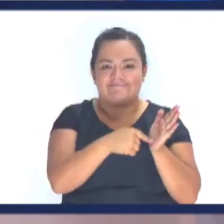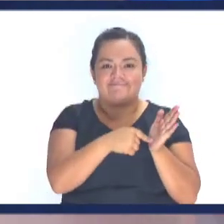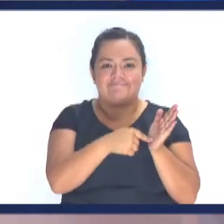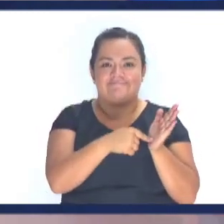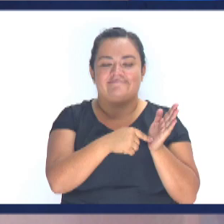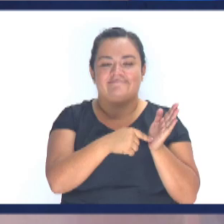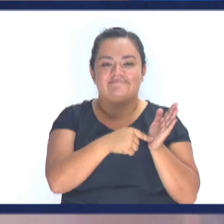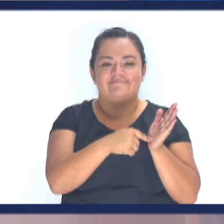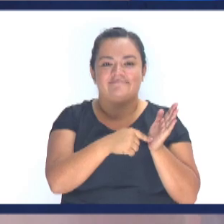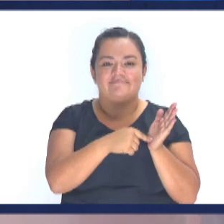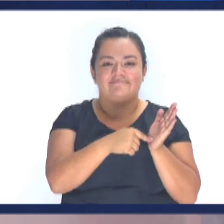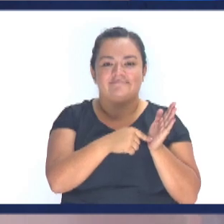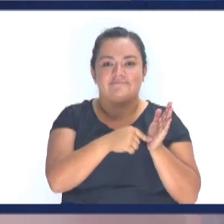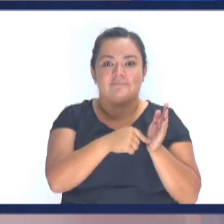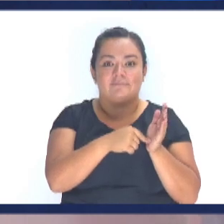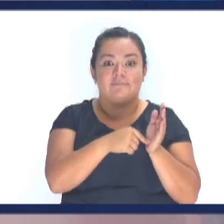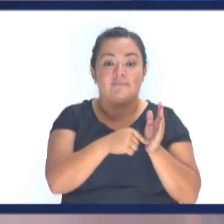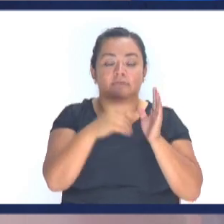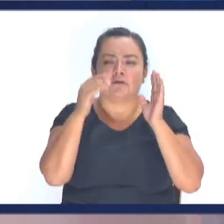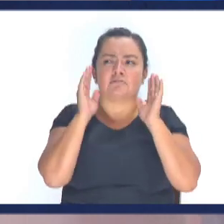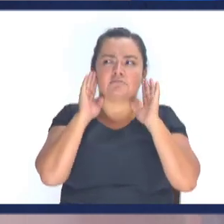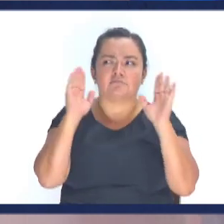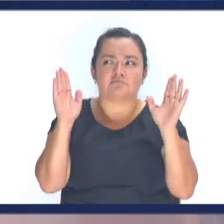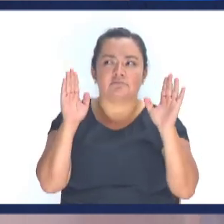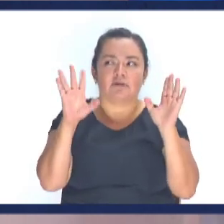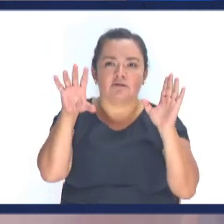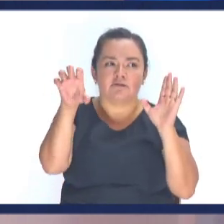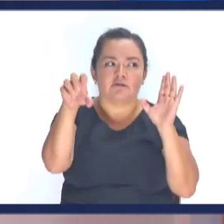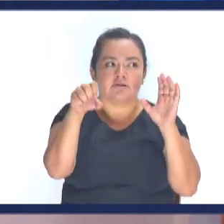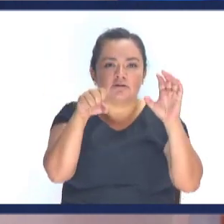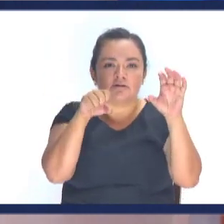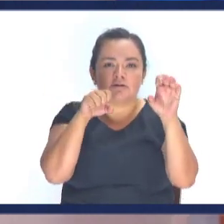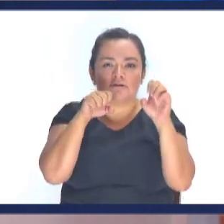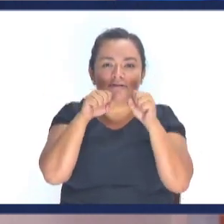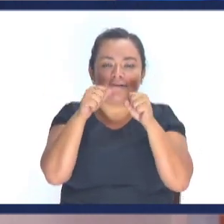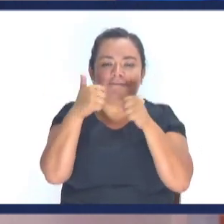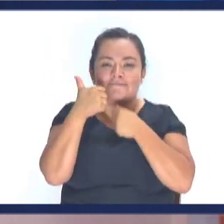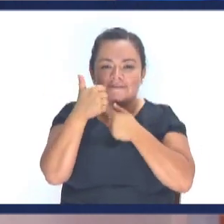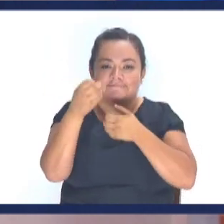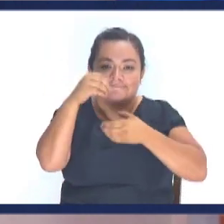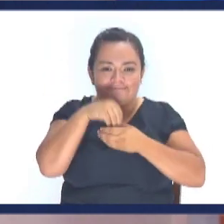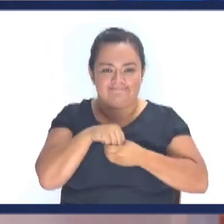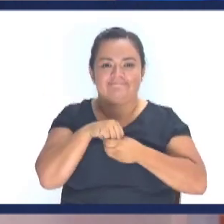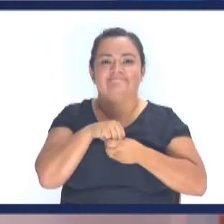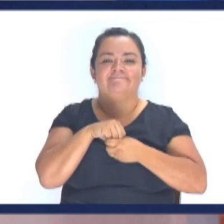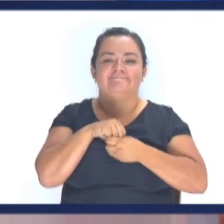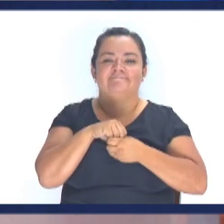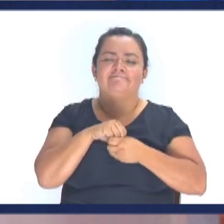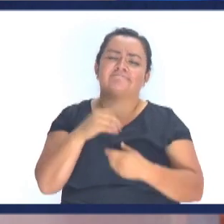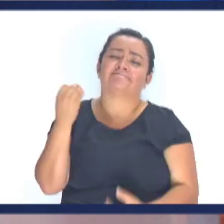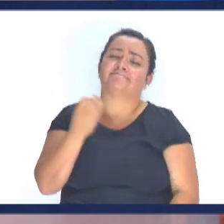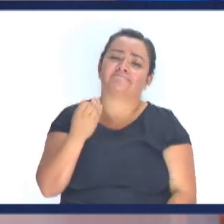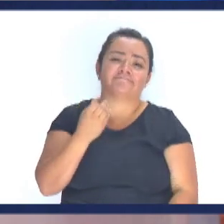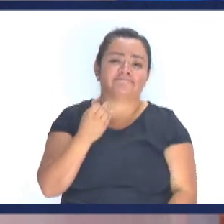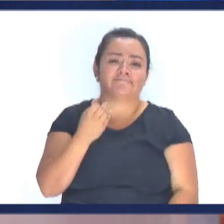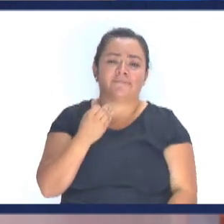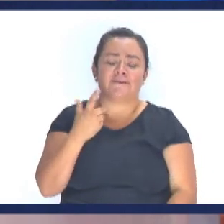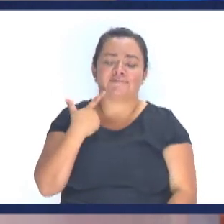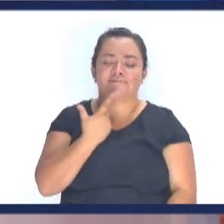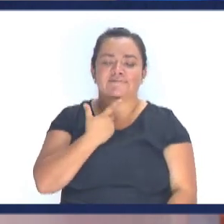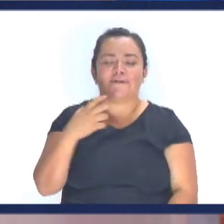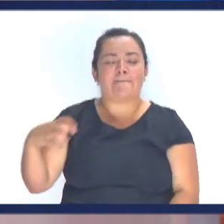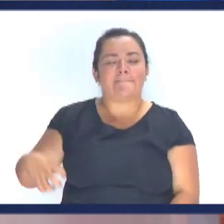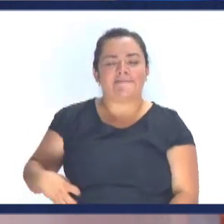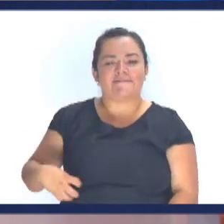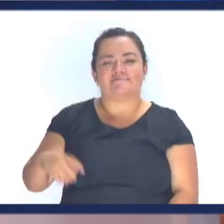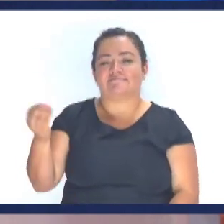la Biblia Escuchadlo todo Ok Pero por favor No nos dejemos Tomar el